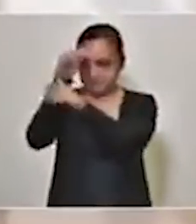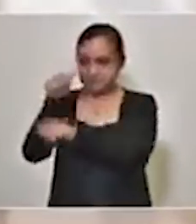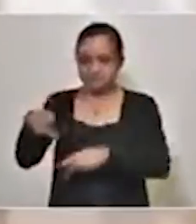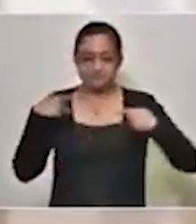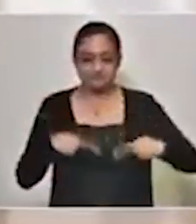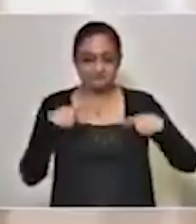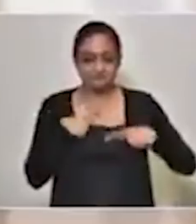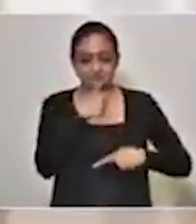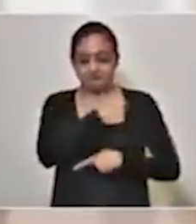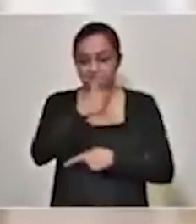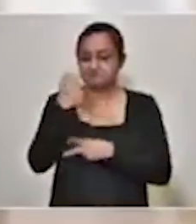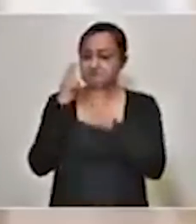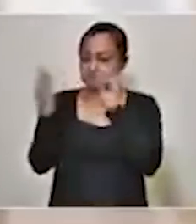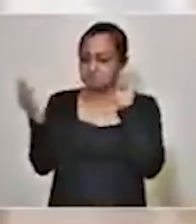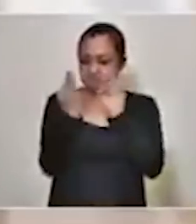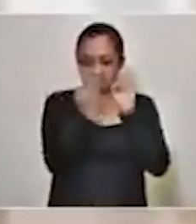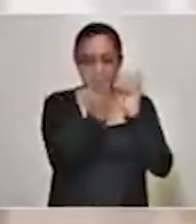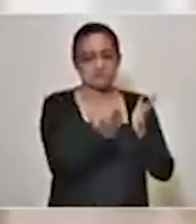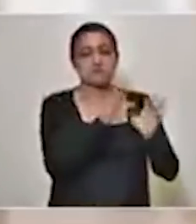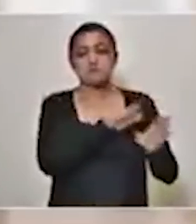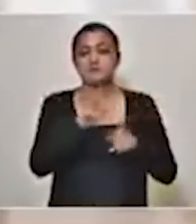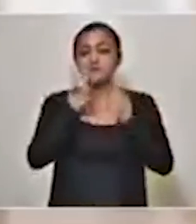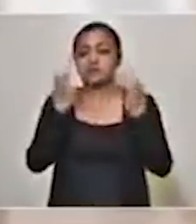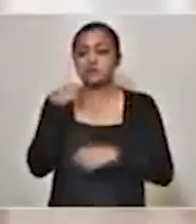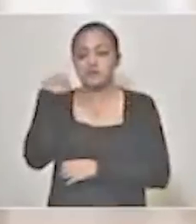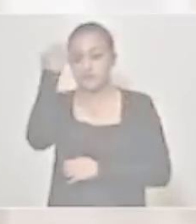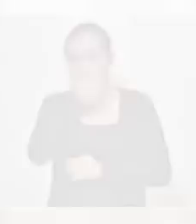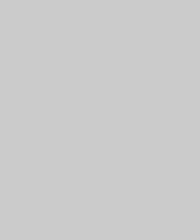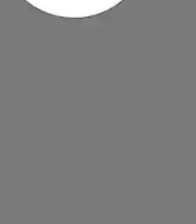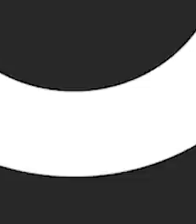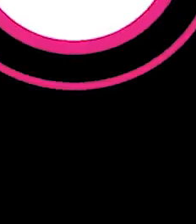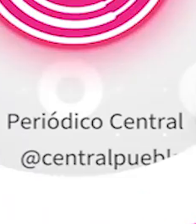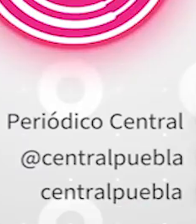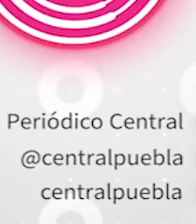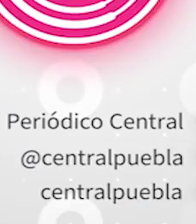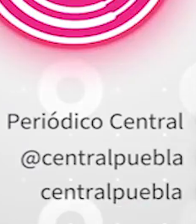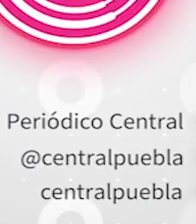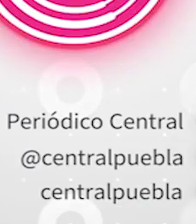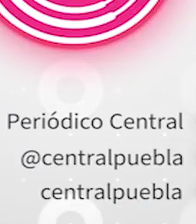afectados y en cuanto al tema de evaluar las...